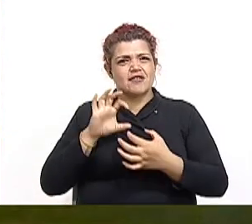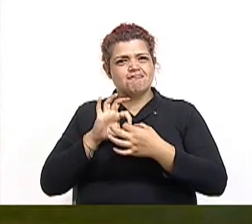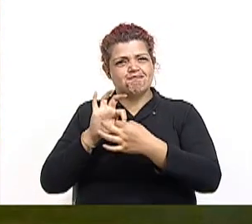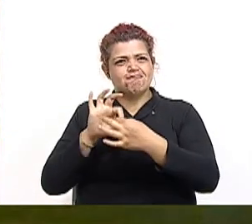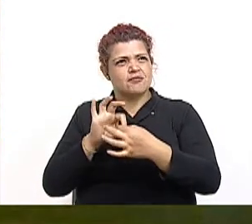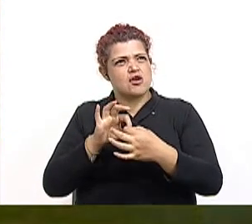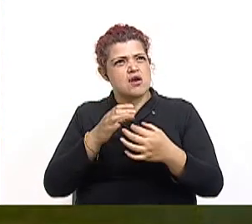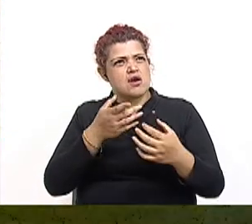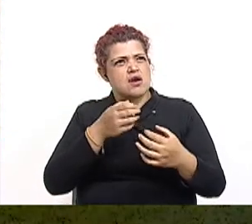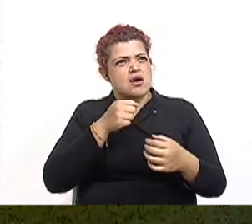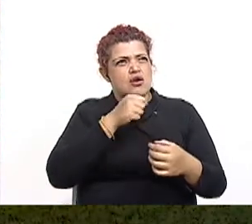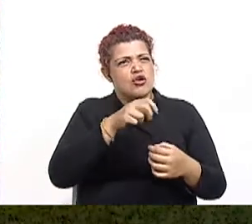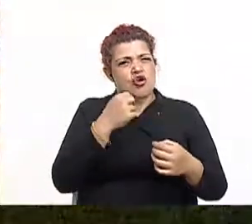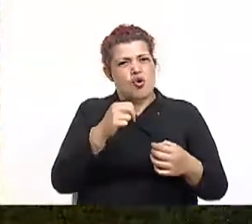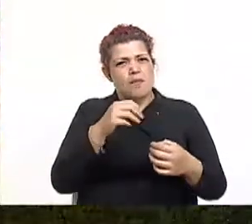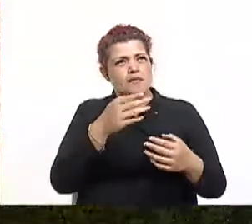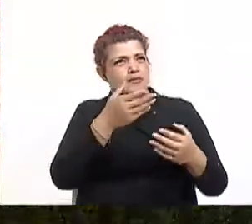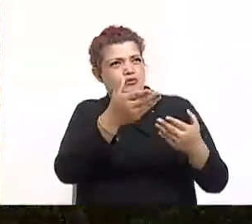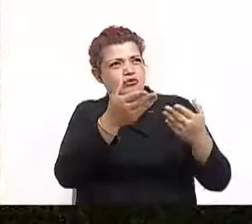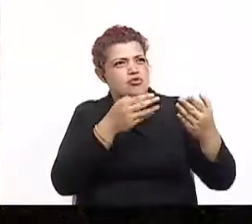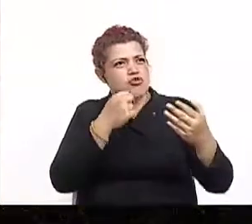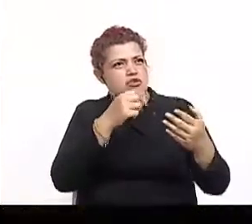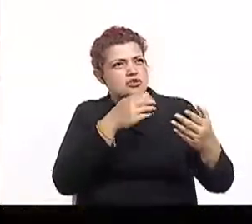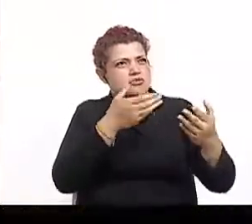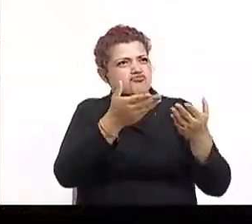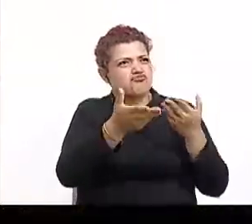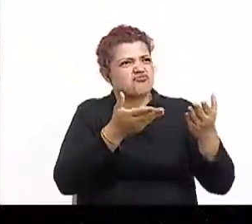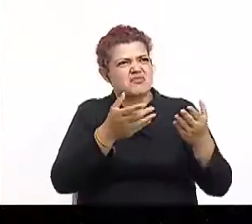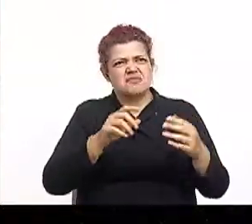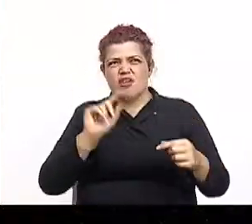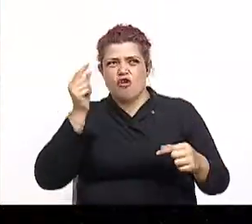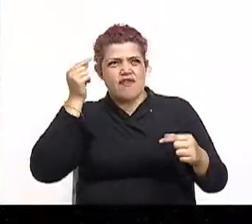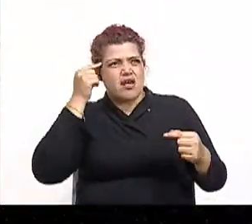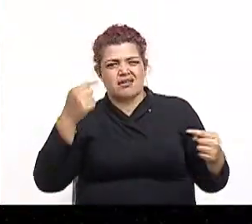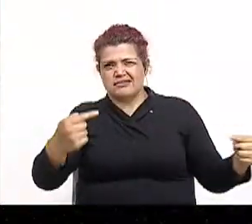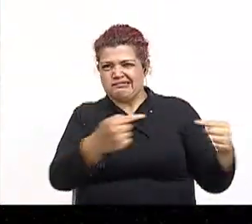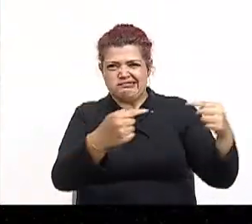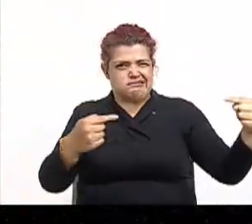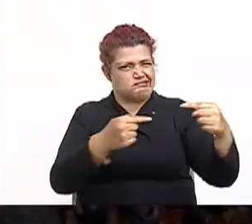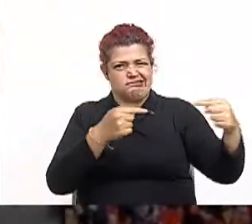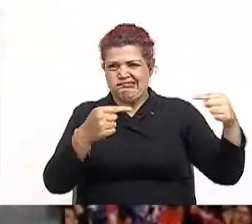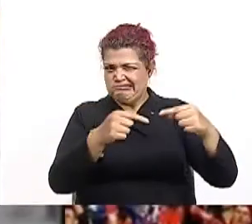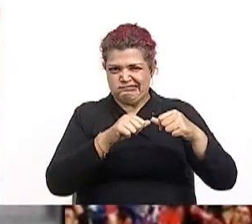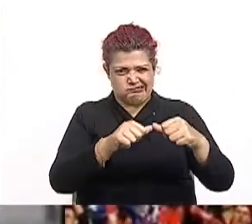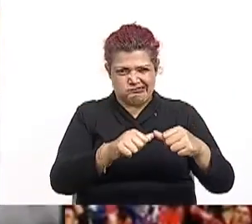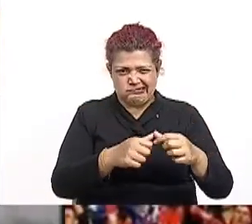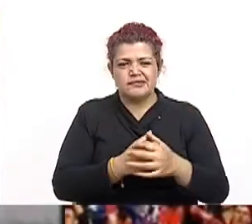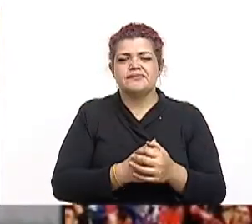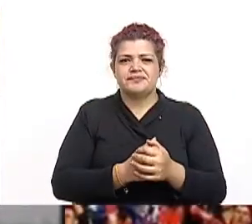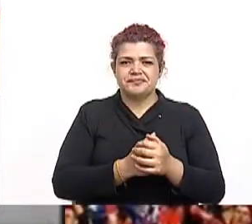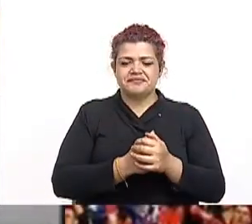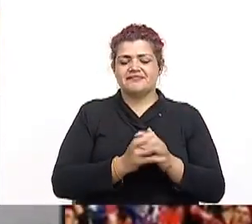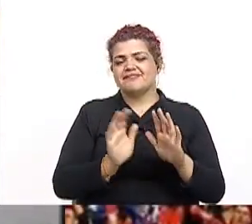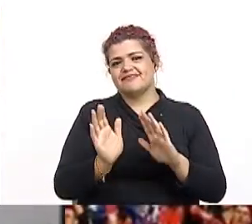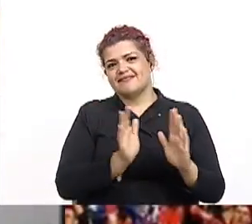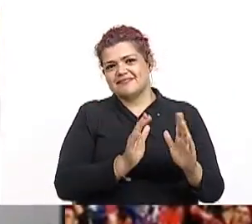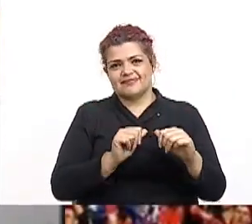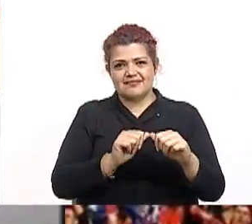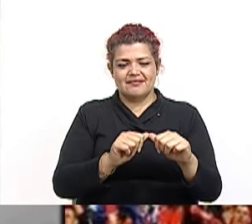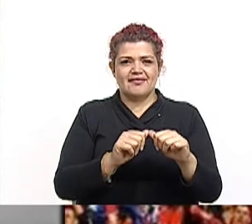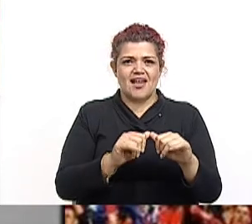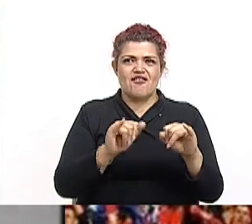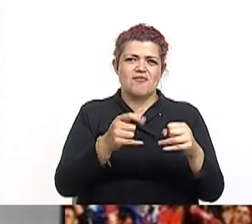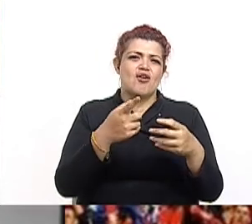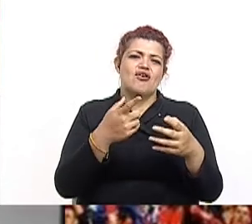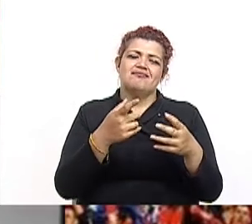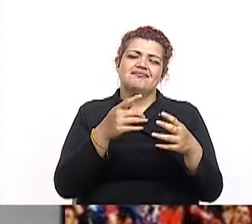medios de comunicación y gobiernos, algo que ha sucedido en historia costarricense. Ya se cobra el tiro de esquina en favor del